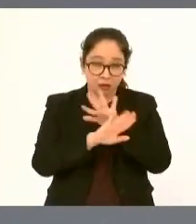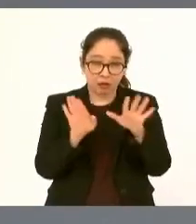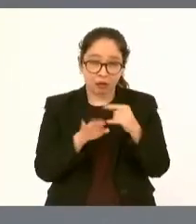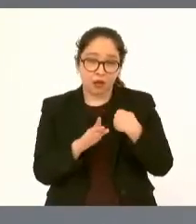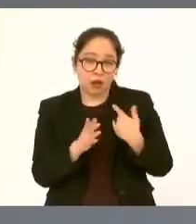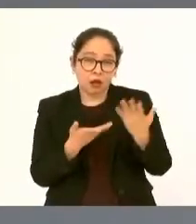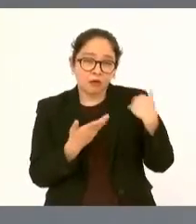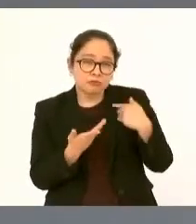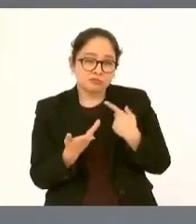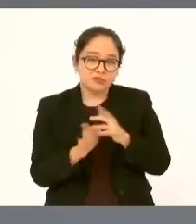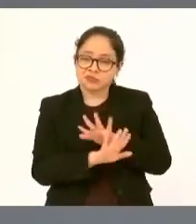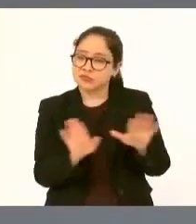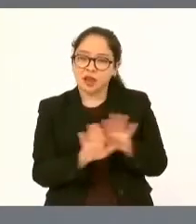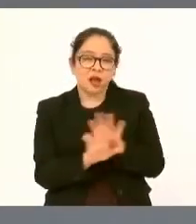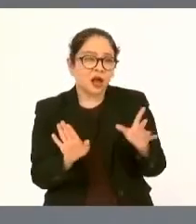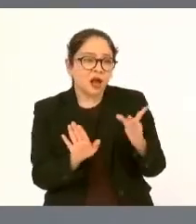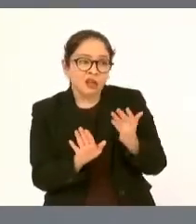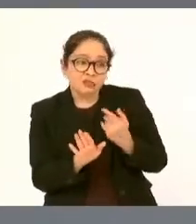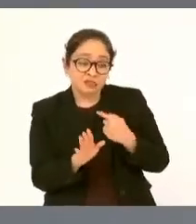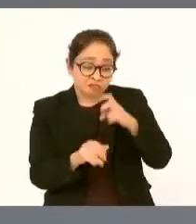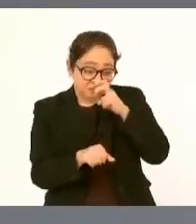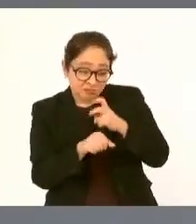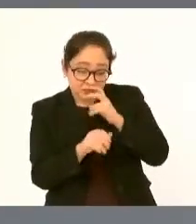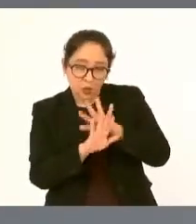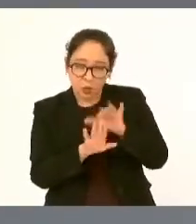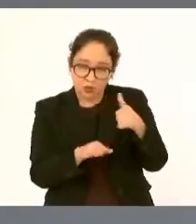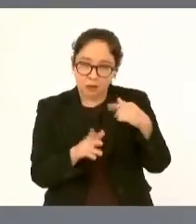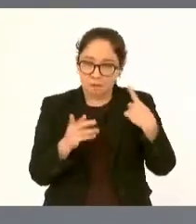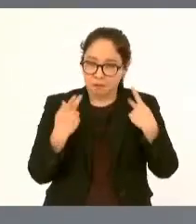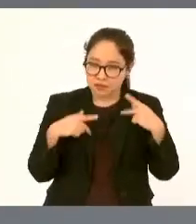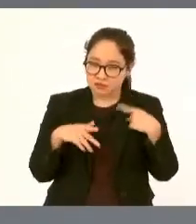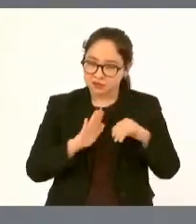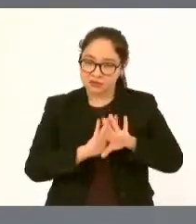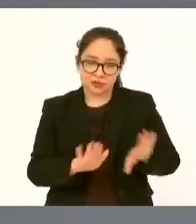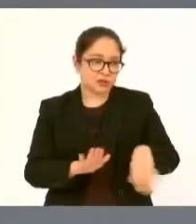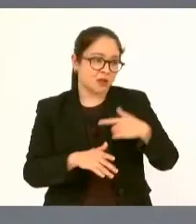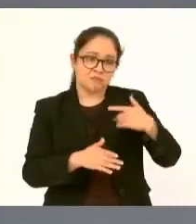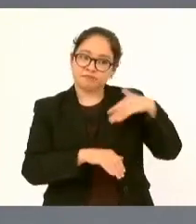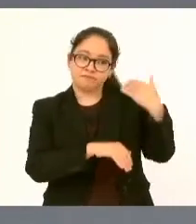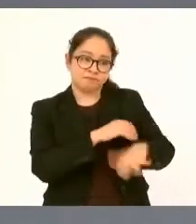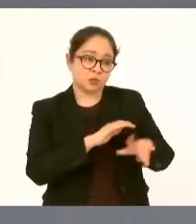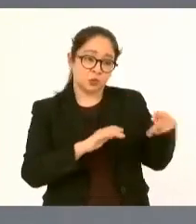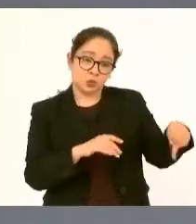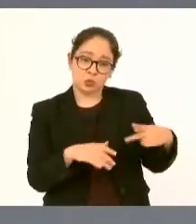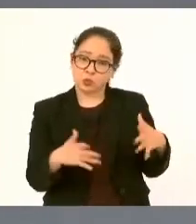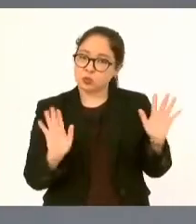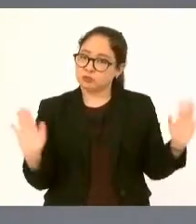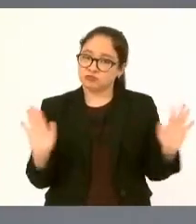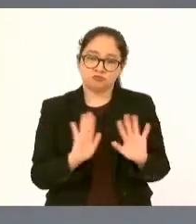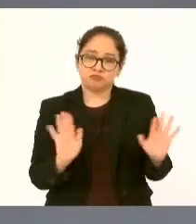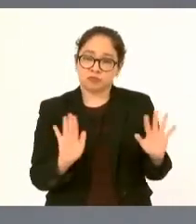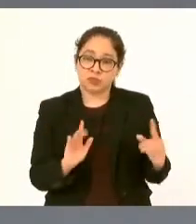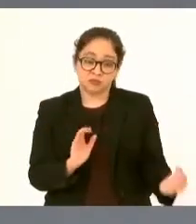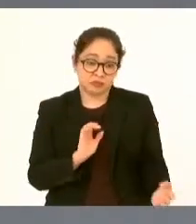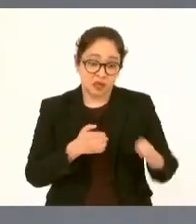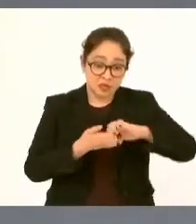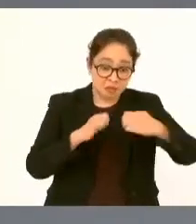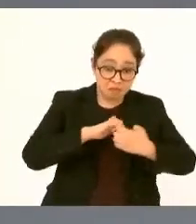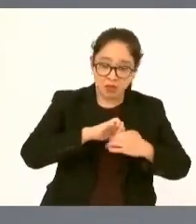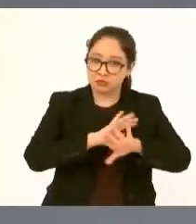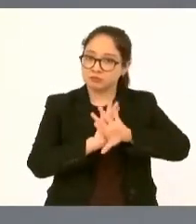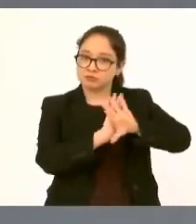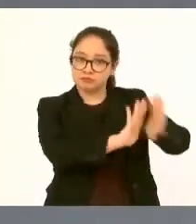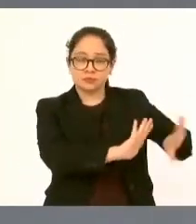no vamos a dar tregua ni un paso atrás ni siquiera para tomar